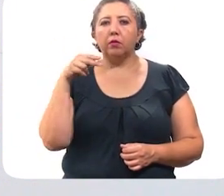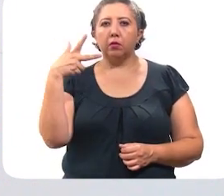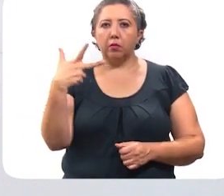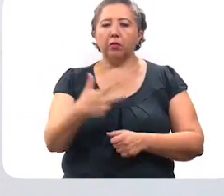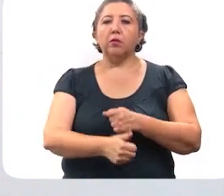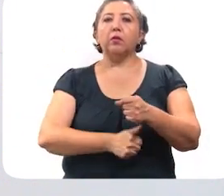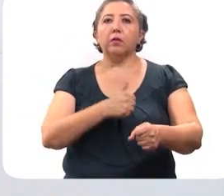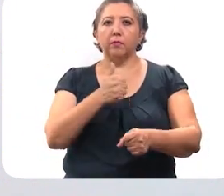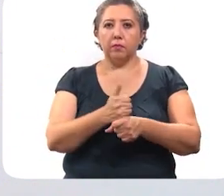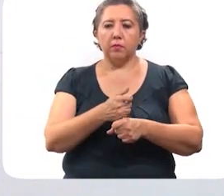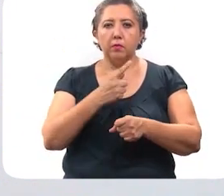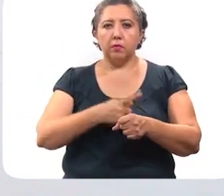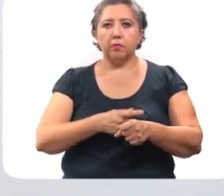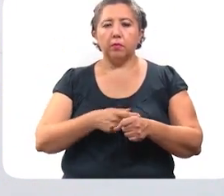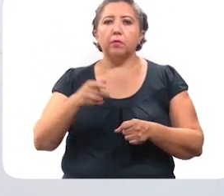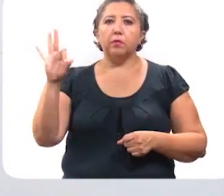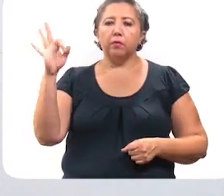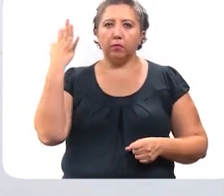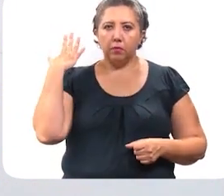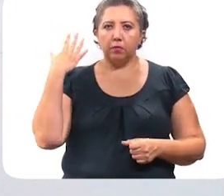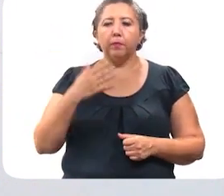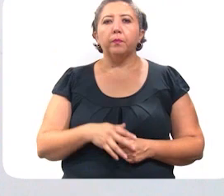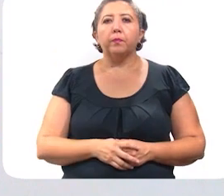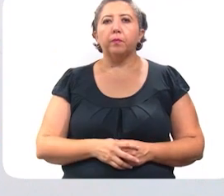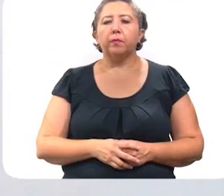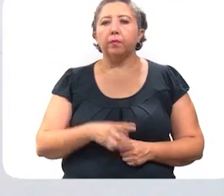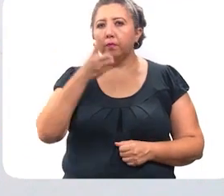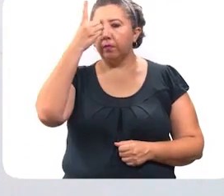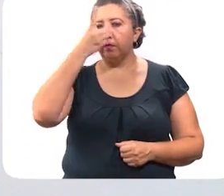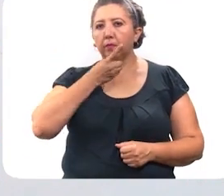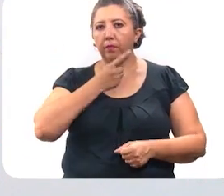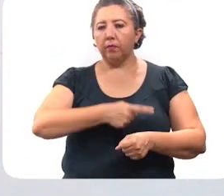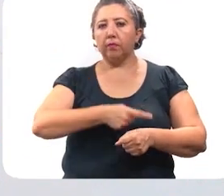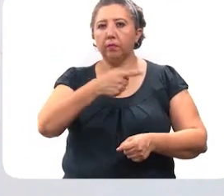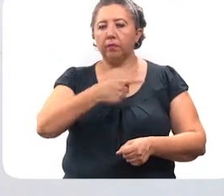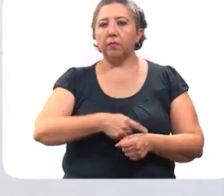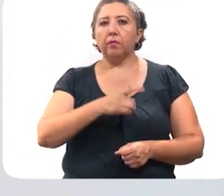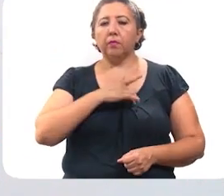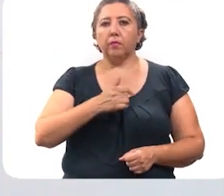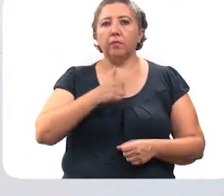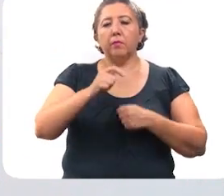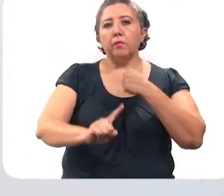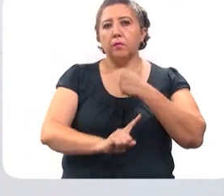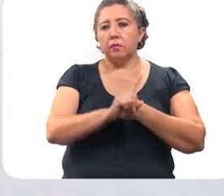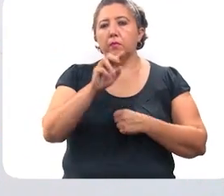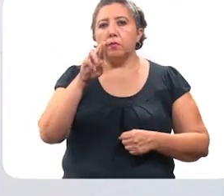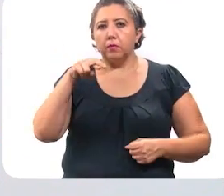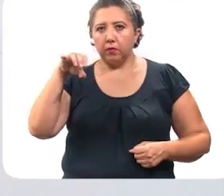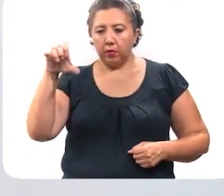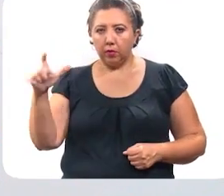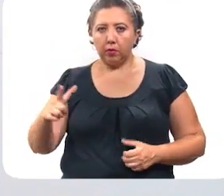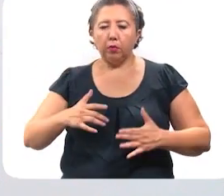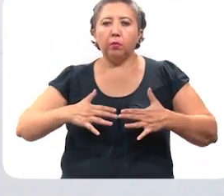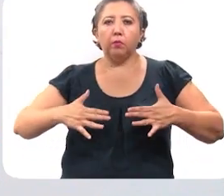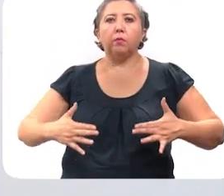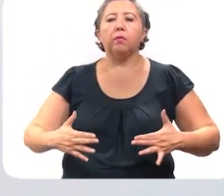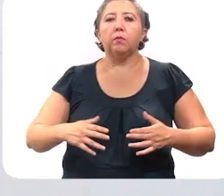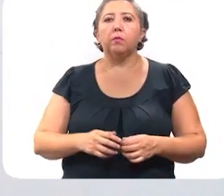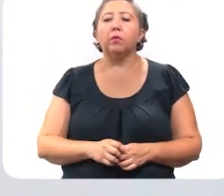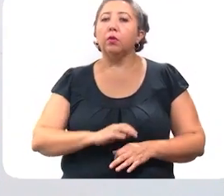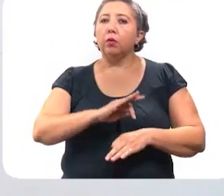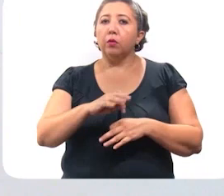88 años. Sus principales enfermedades fueron diabetes, hipertensión, insuficiencia renal crónica y obesidad.